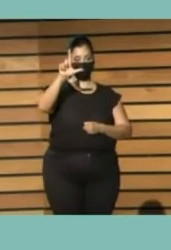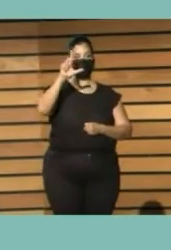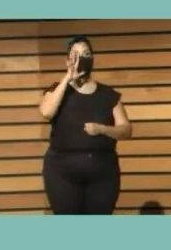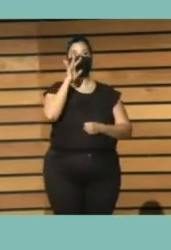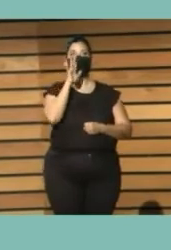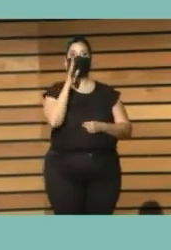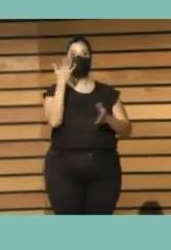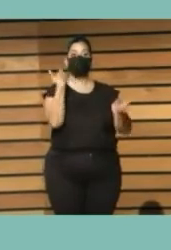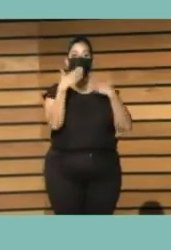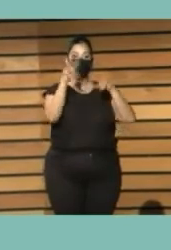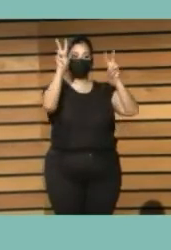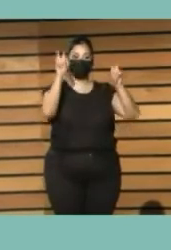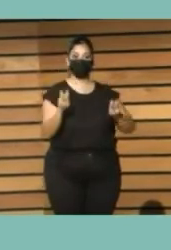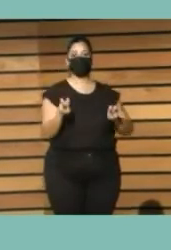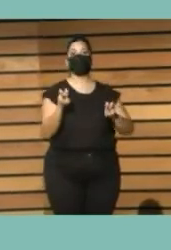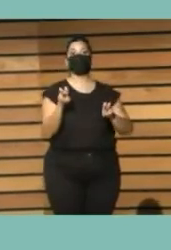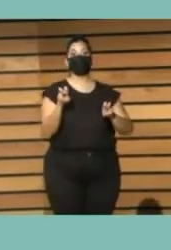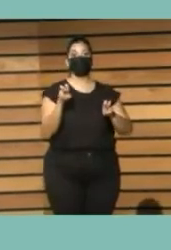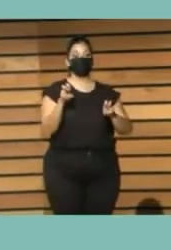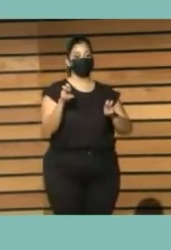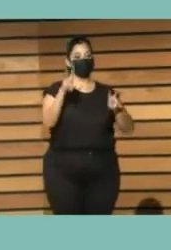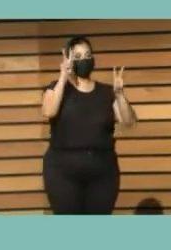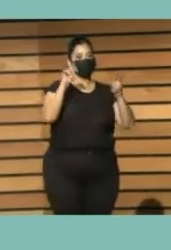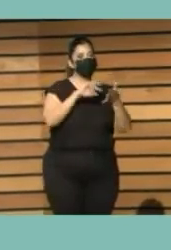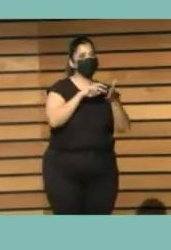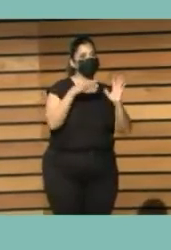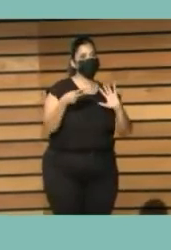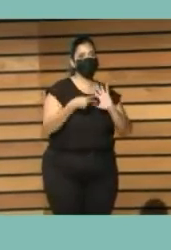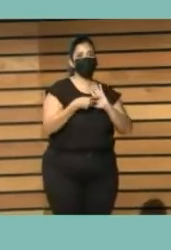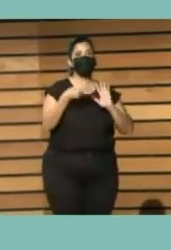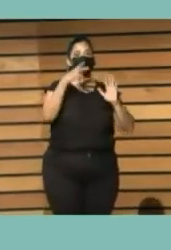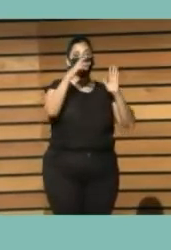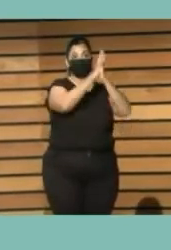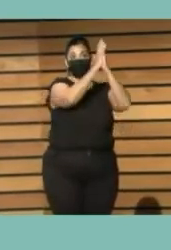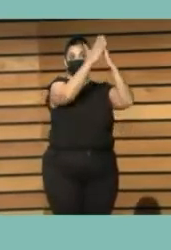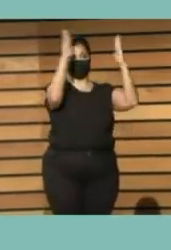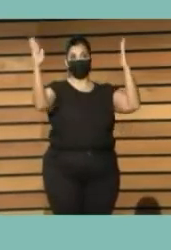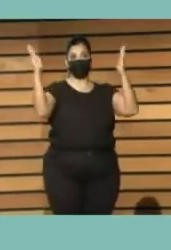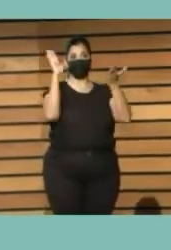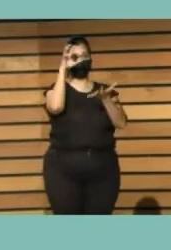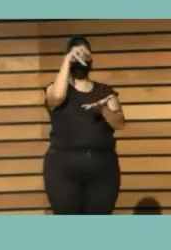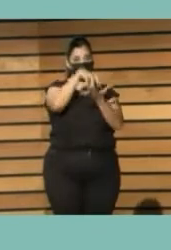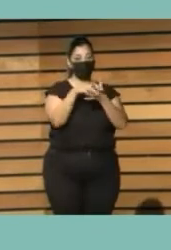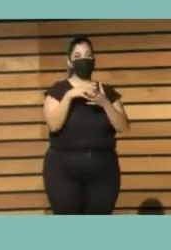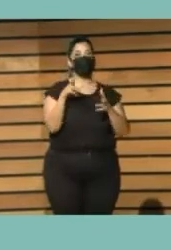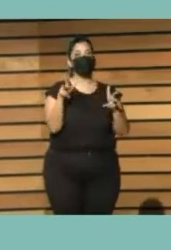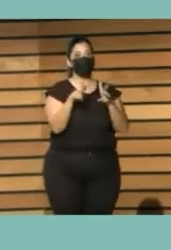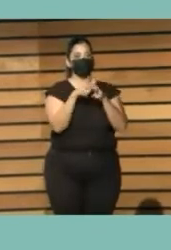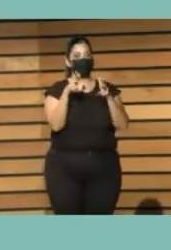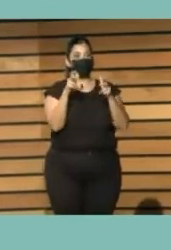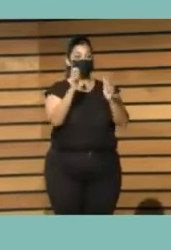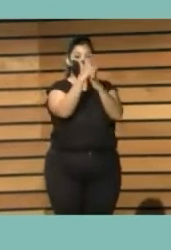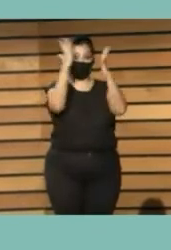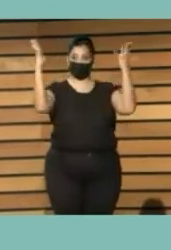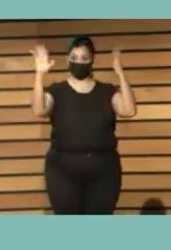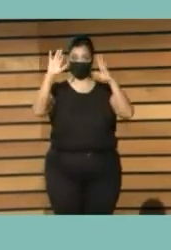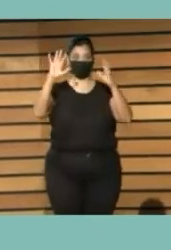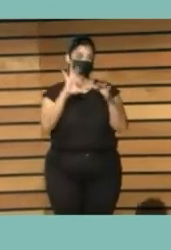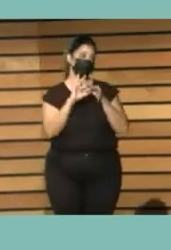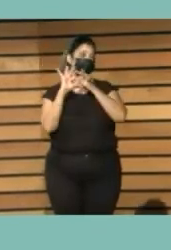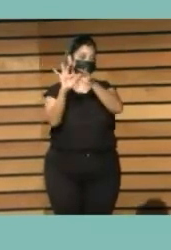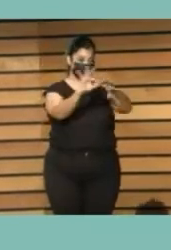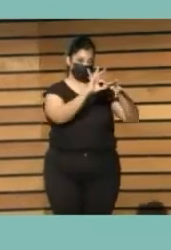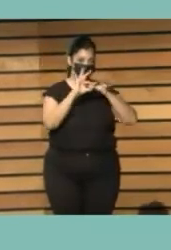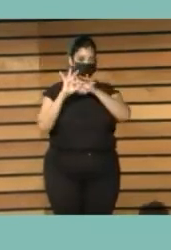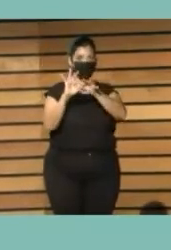incorporación de los ODS en proyectos vinculados al desarrollo de bibliotecas sostenibles además de que puede ofrecer diferentes puntos de vista de futuras acciones para